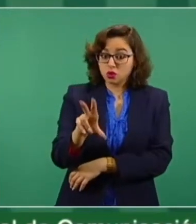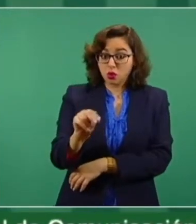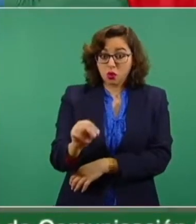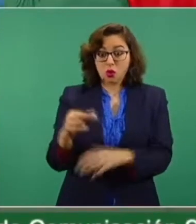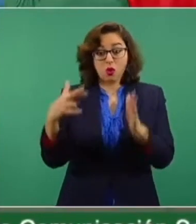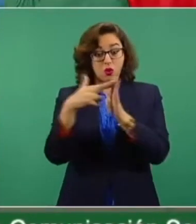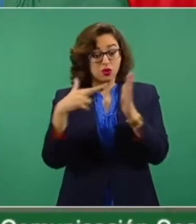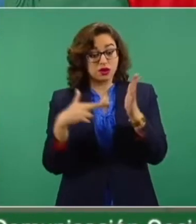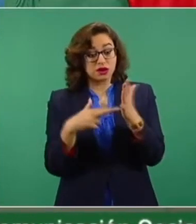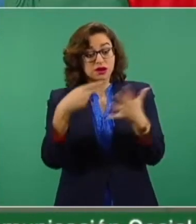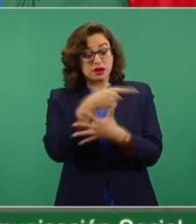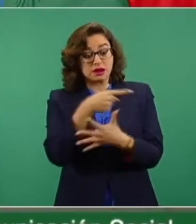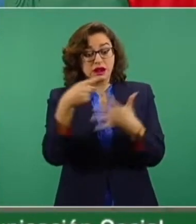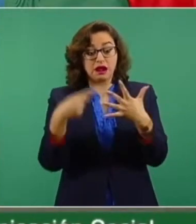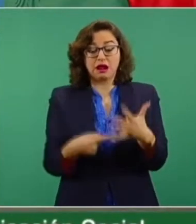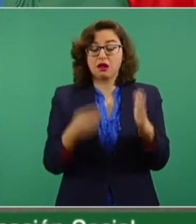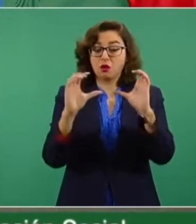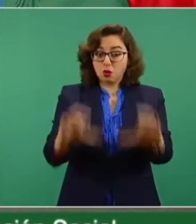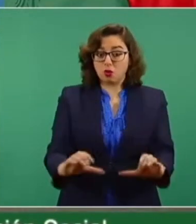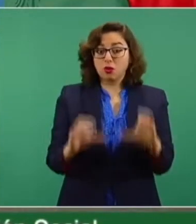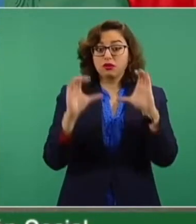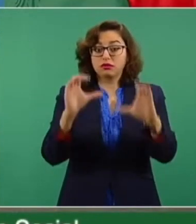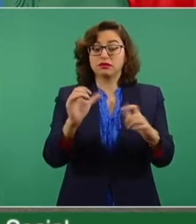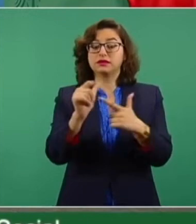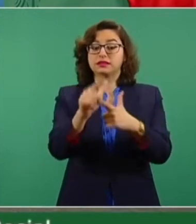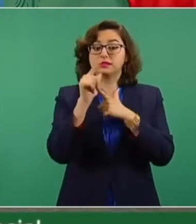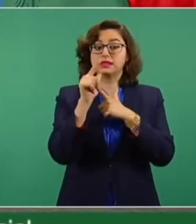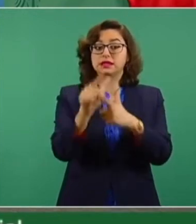tercera ola de contagios.